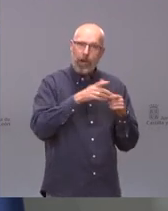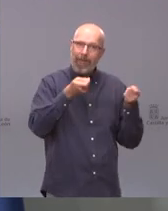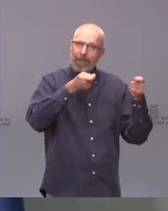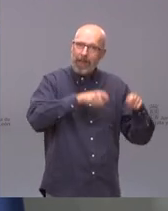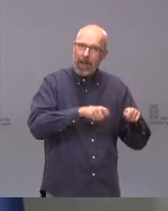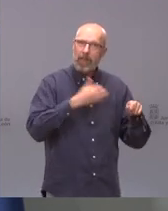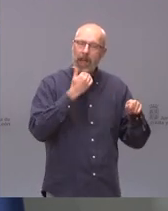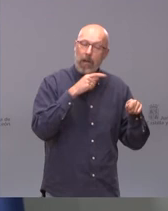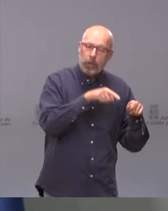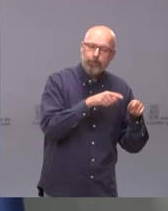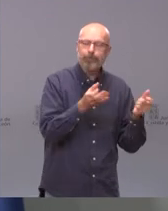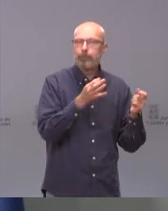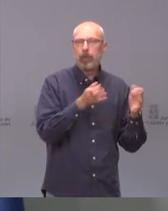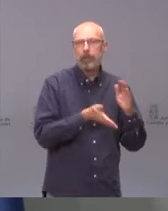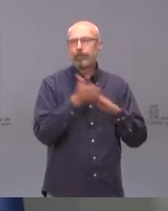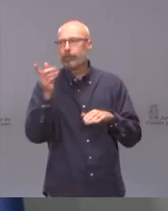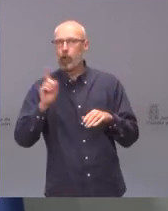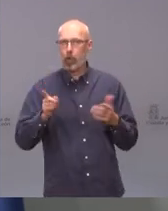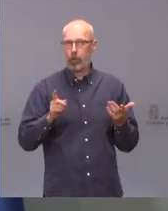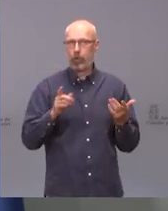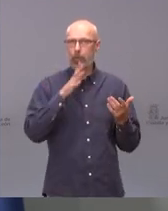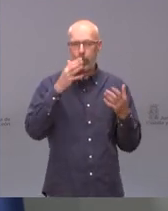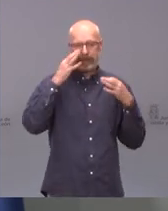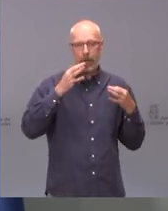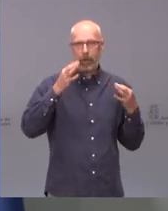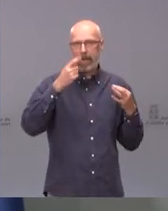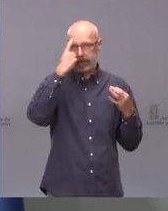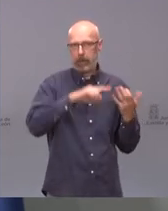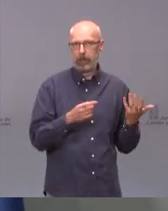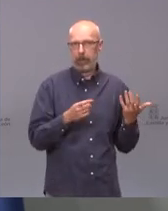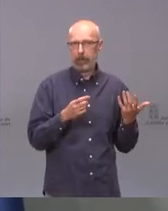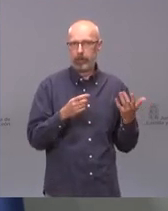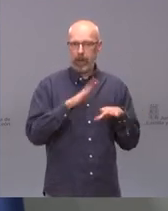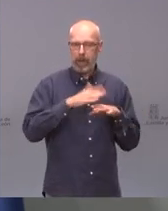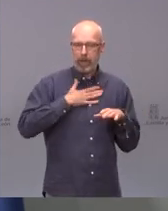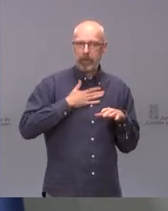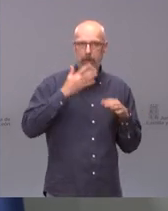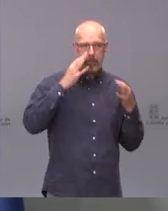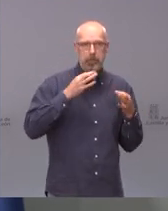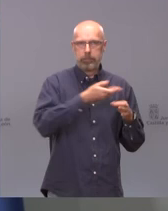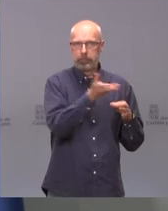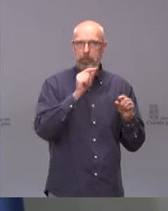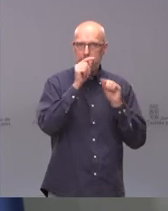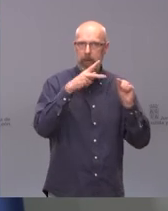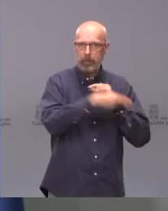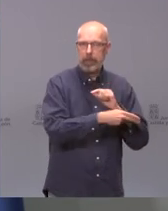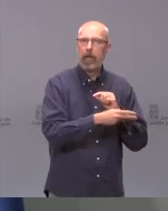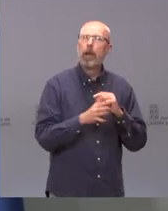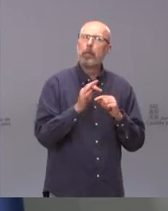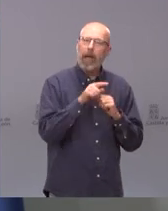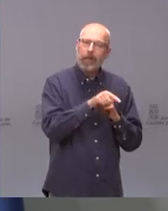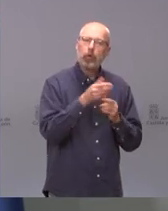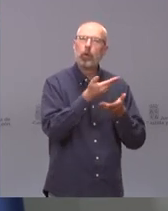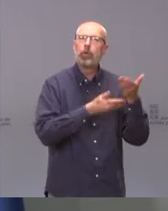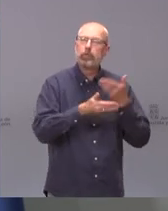más seguro para todos, para él y para los demás. Y segundo porque además también así colabora con el